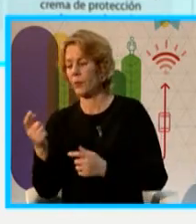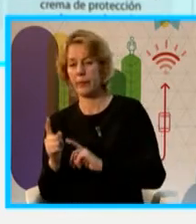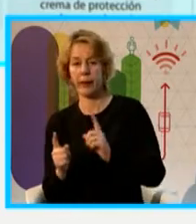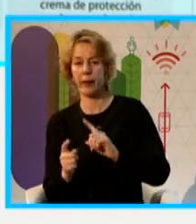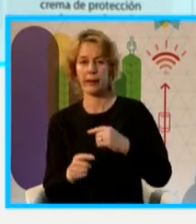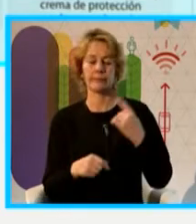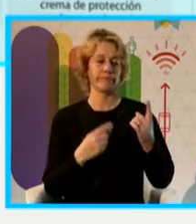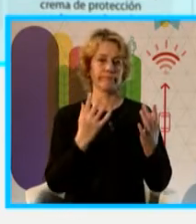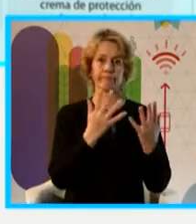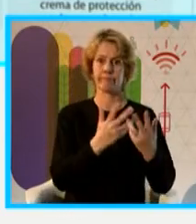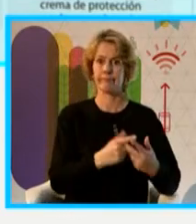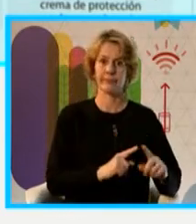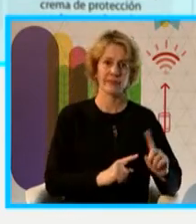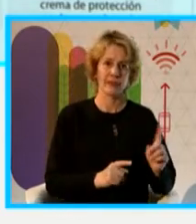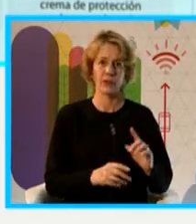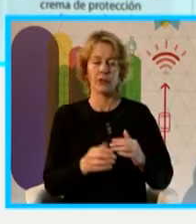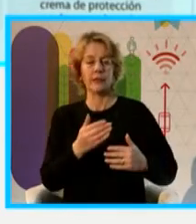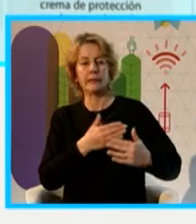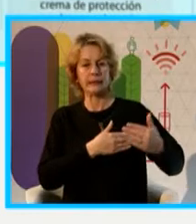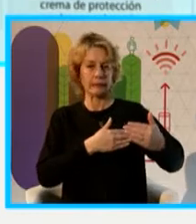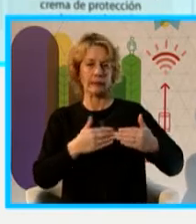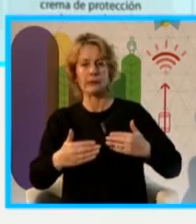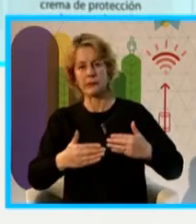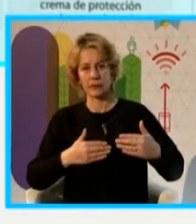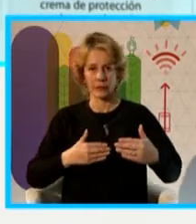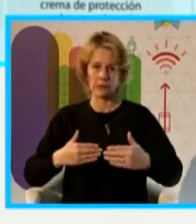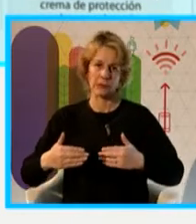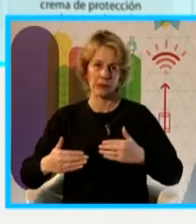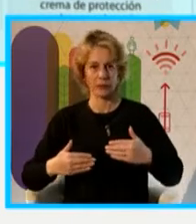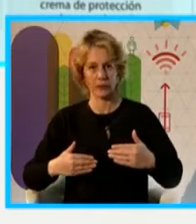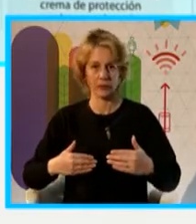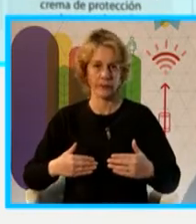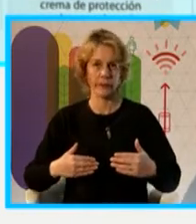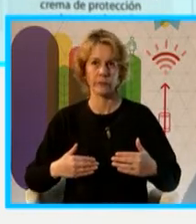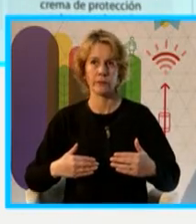implementar, en fin. Y en este, en el marco de este piloto, sí.